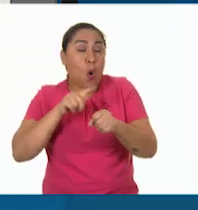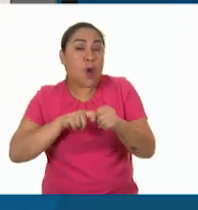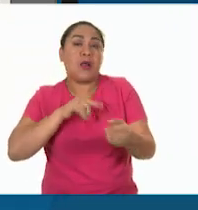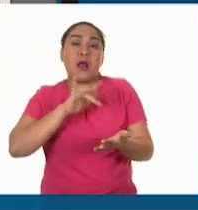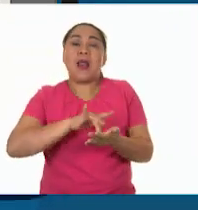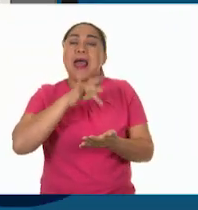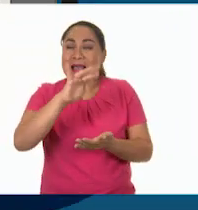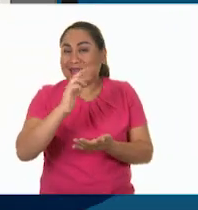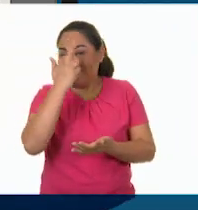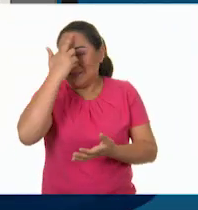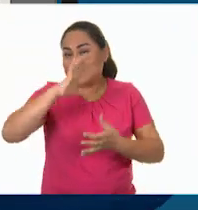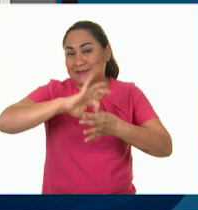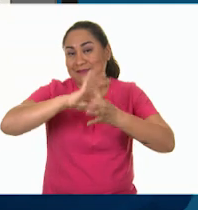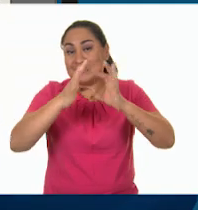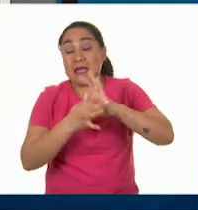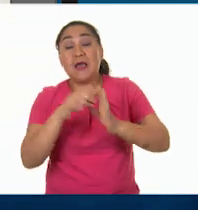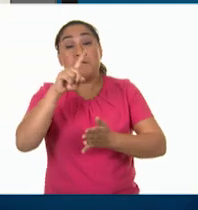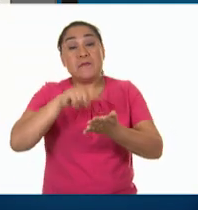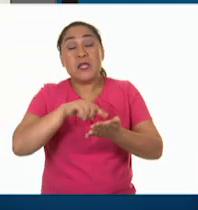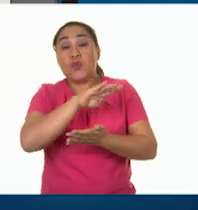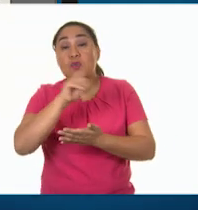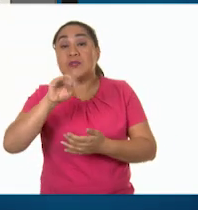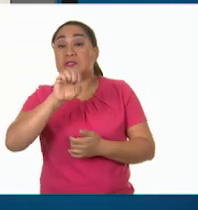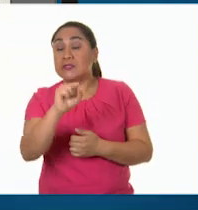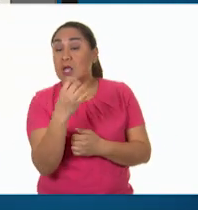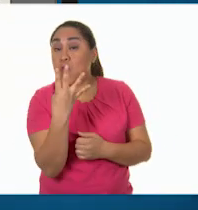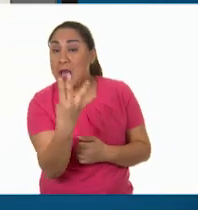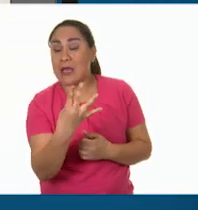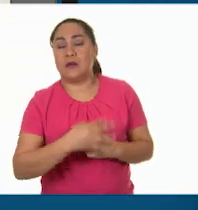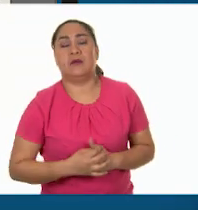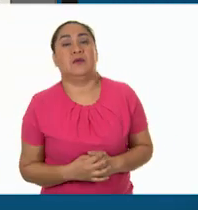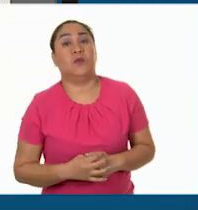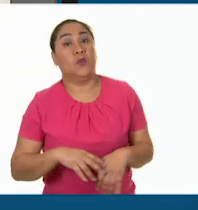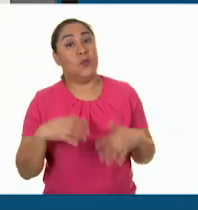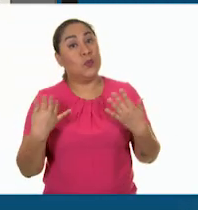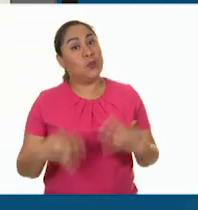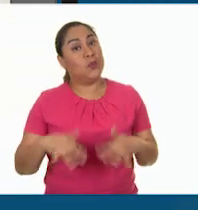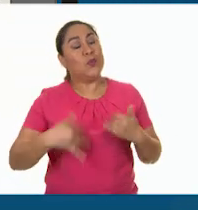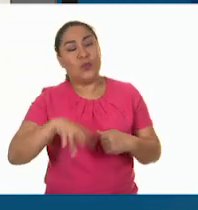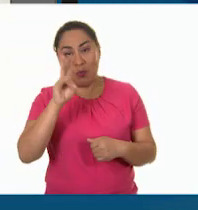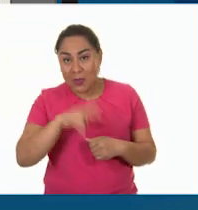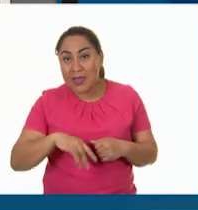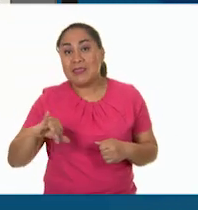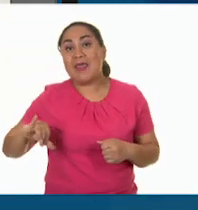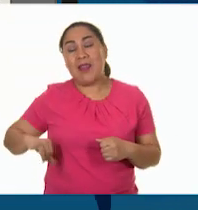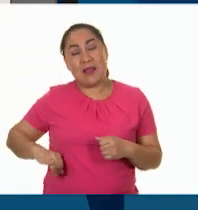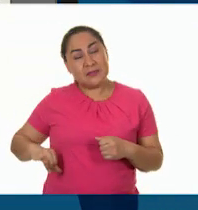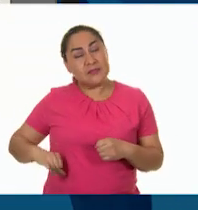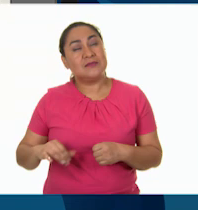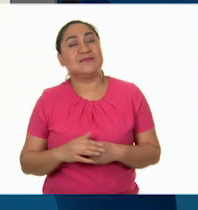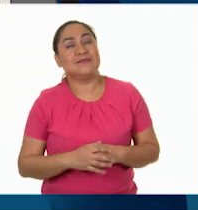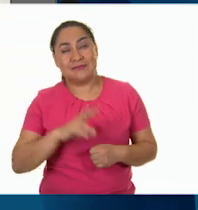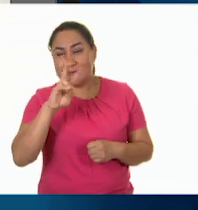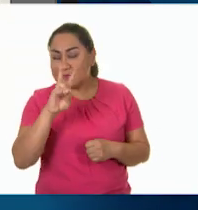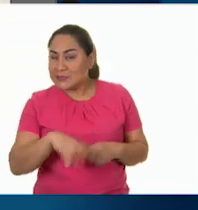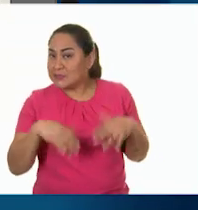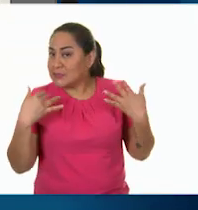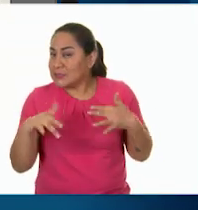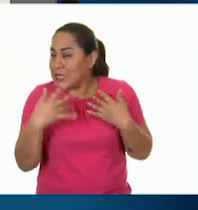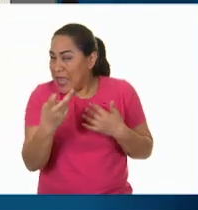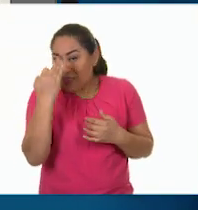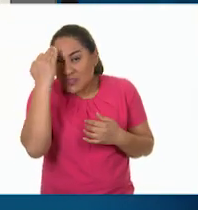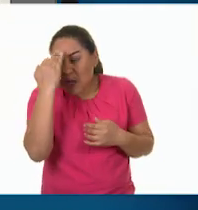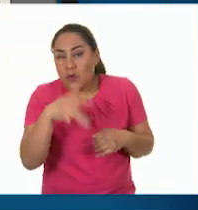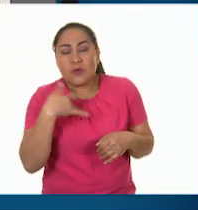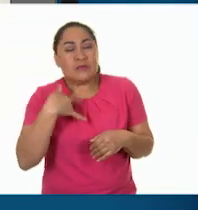motivo de los Juegos Olímpicos de 1964. ¡Ándale! ¡Qué interesante! Vivir ese momento debe haber sido muy